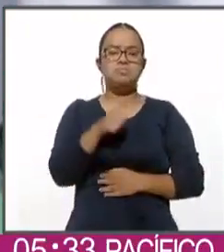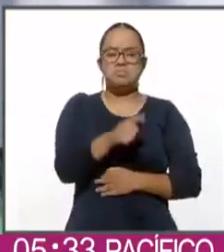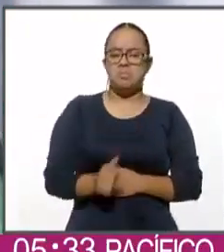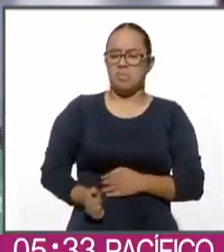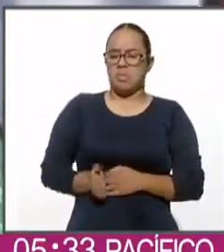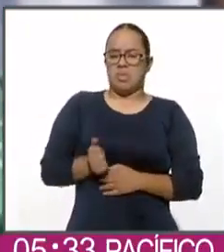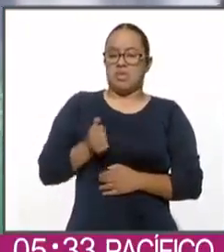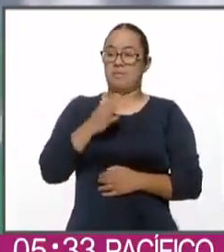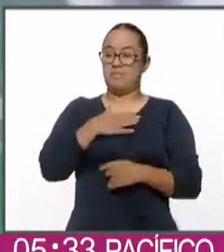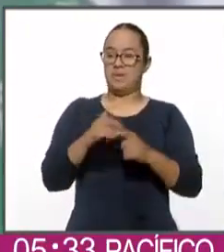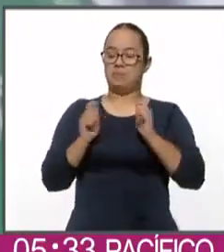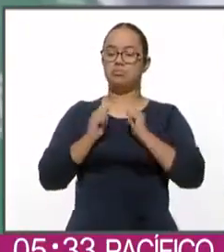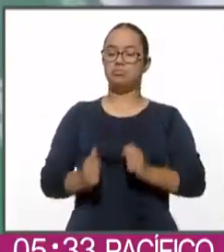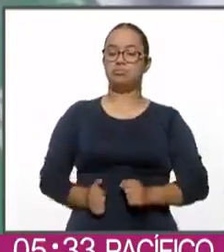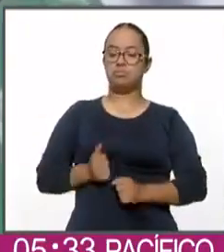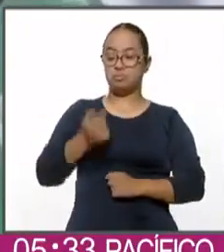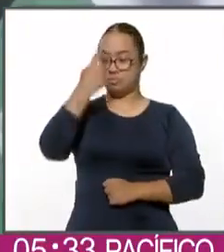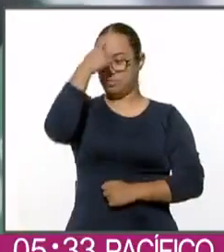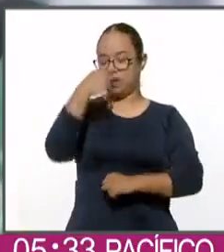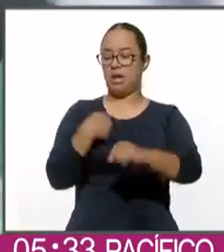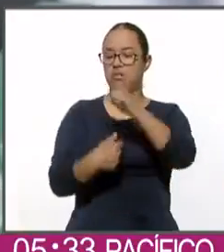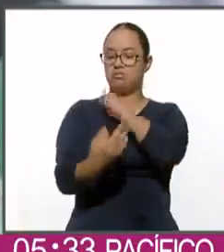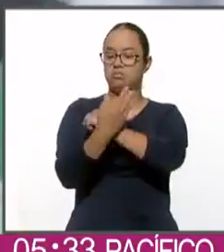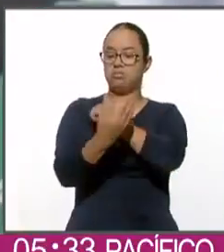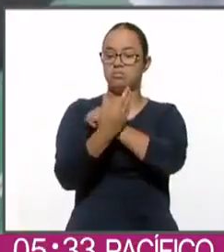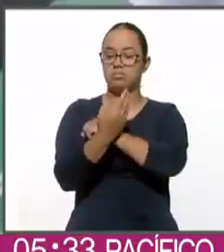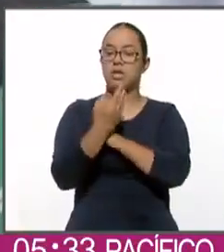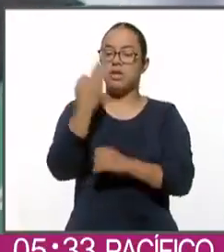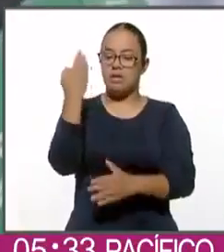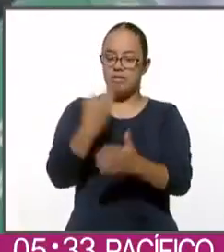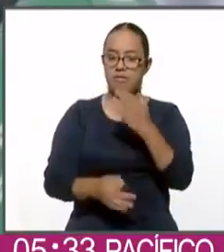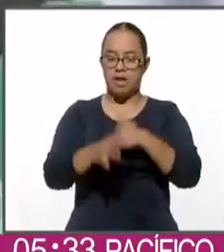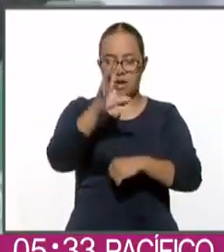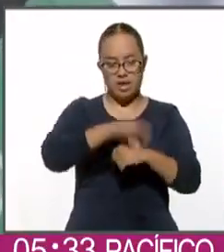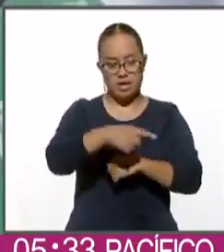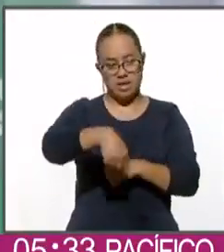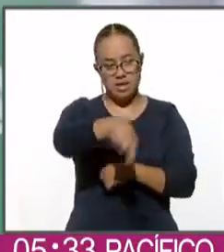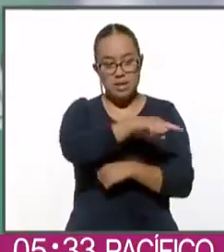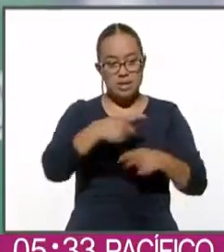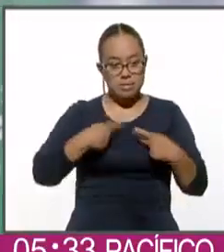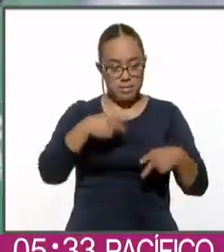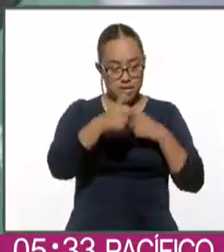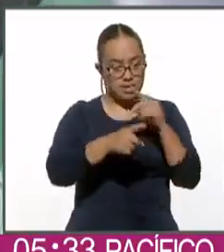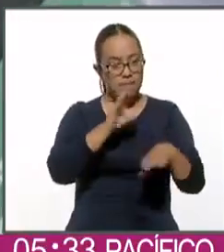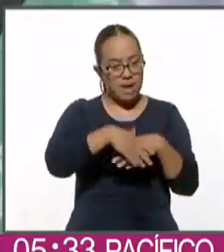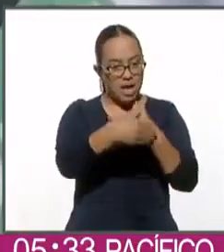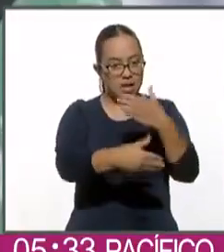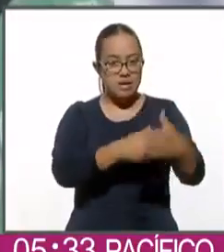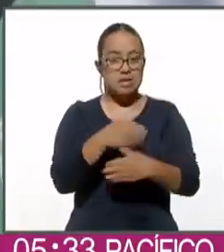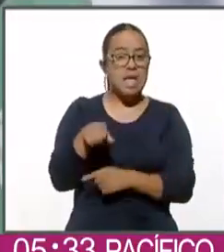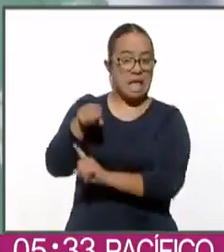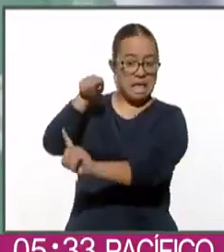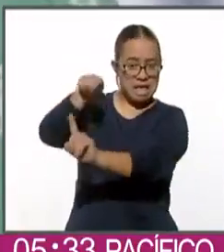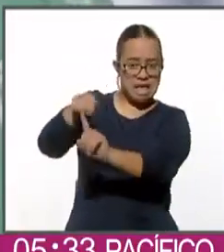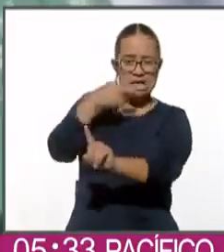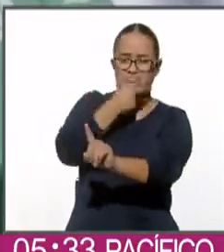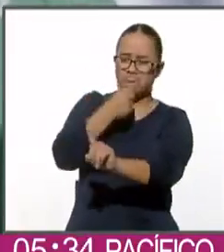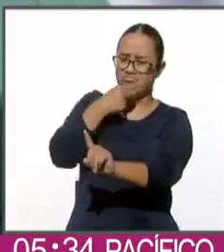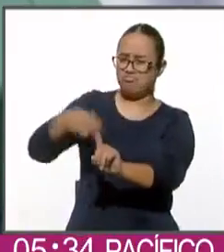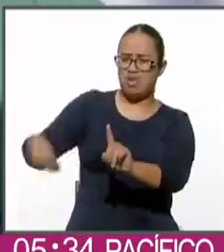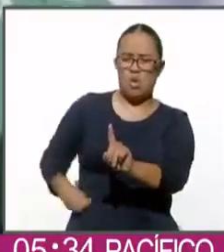esa posición para defenderse y no permitirle a los atletas que avancen. Él es el gran culpable,